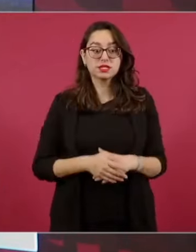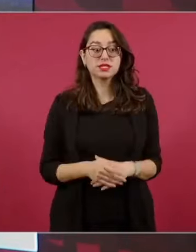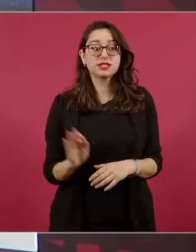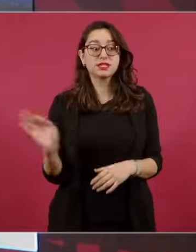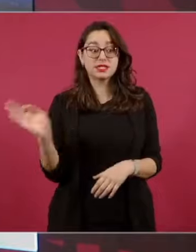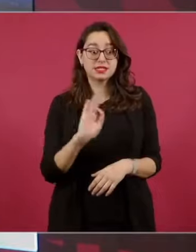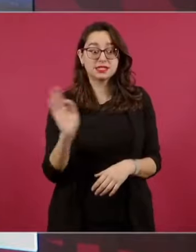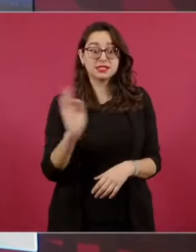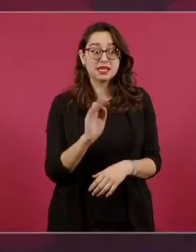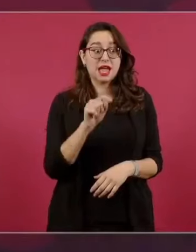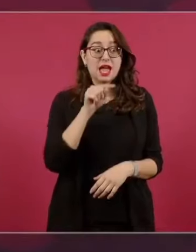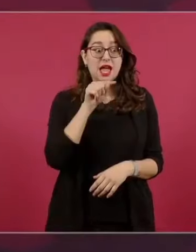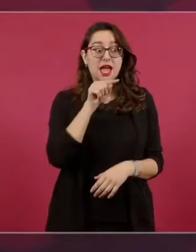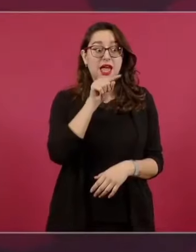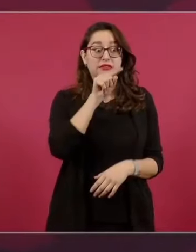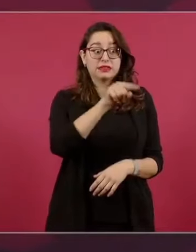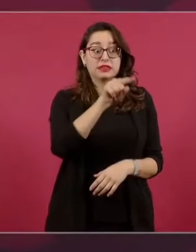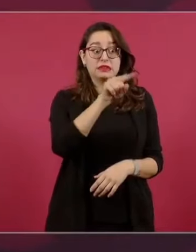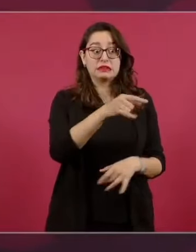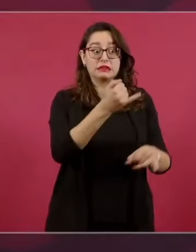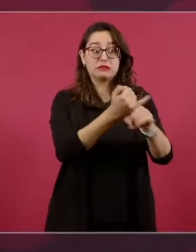o tú